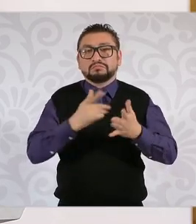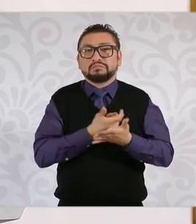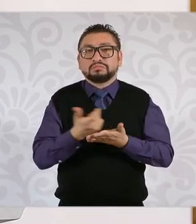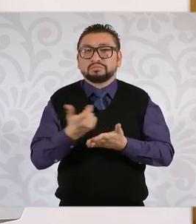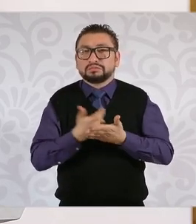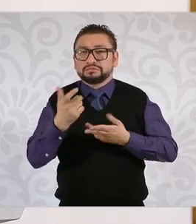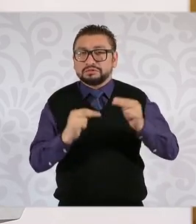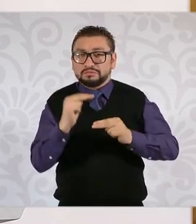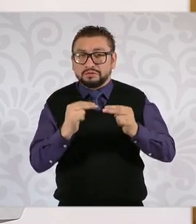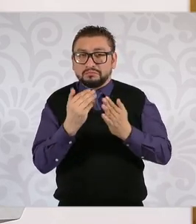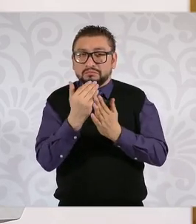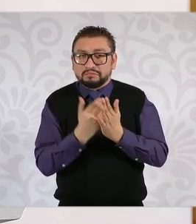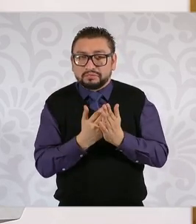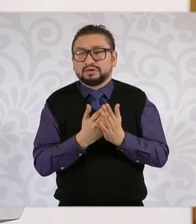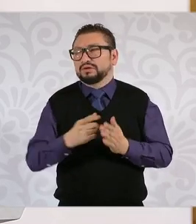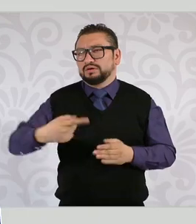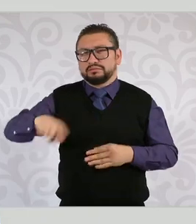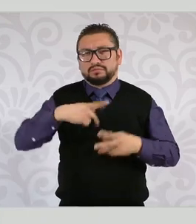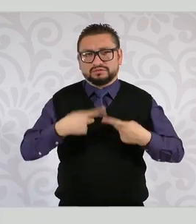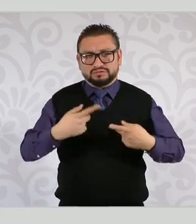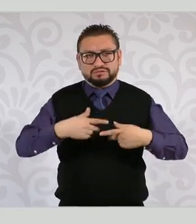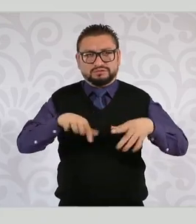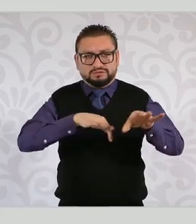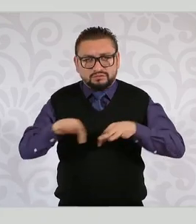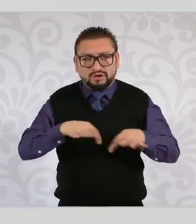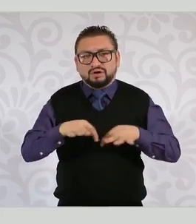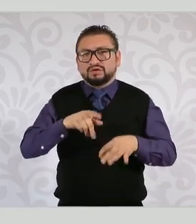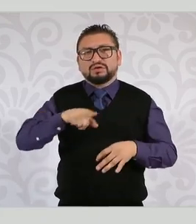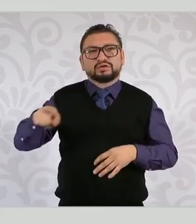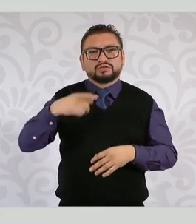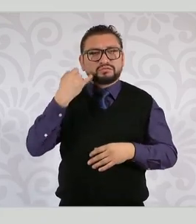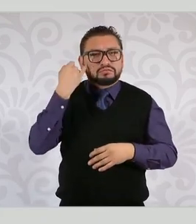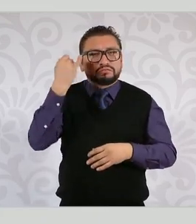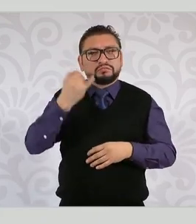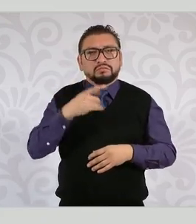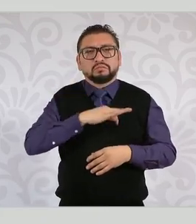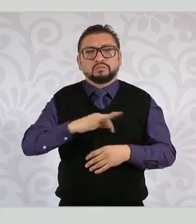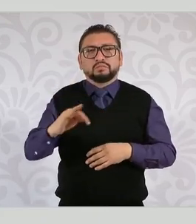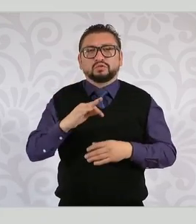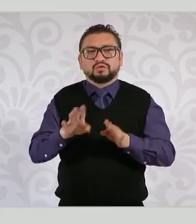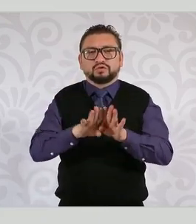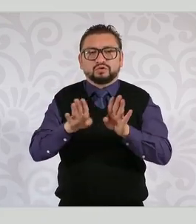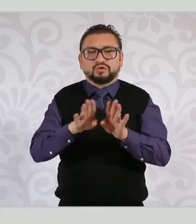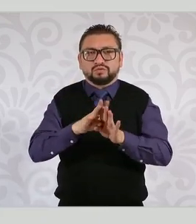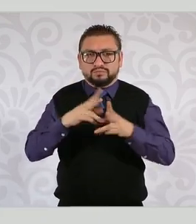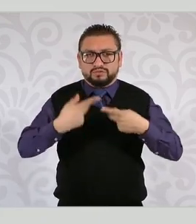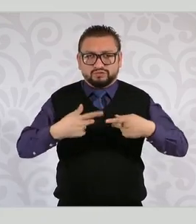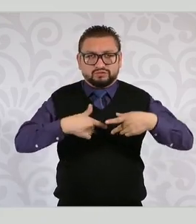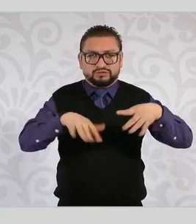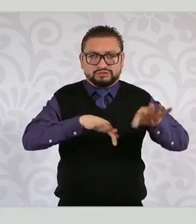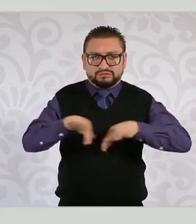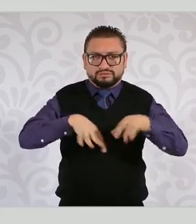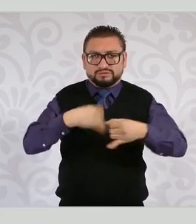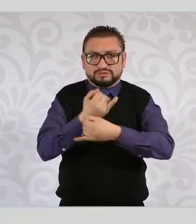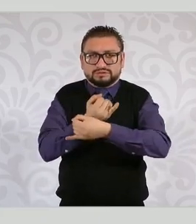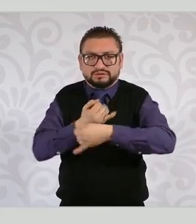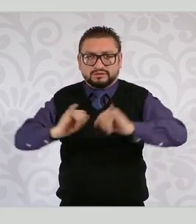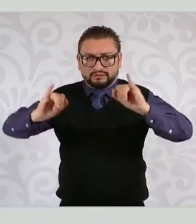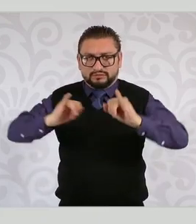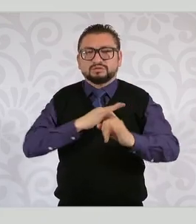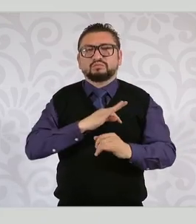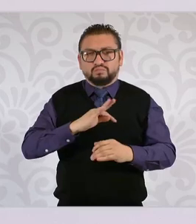mínimo, trabajadoras y trabajadores podrán optar por su aseguramiento en el régimen de personas trabajadoras independientes.